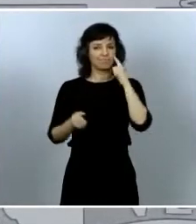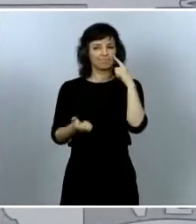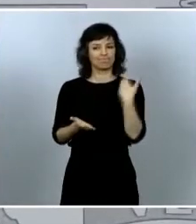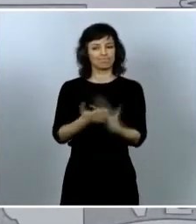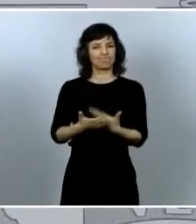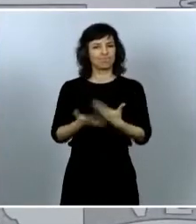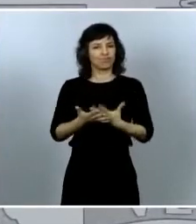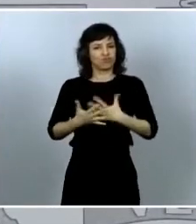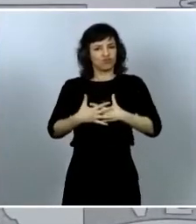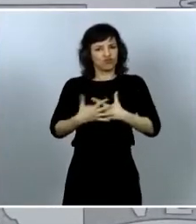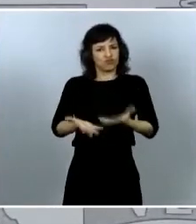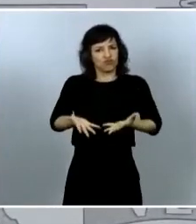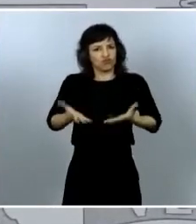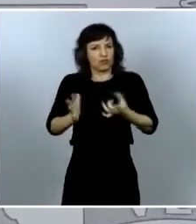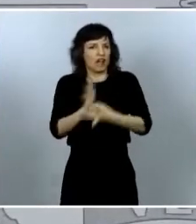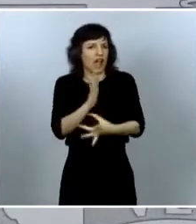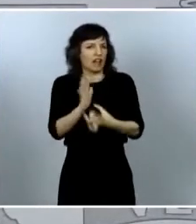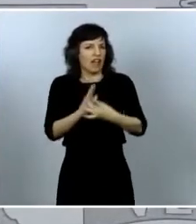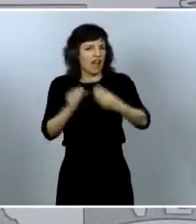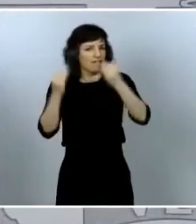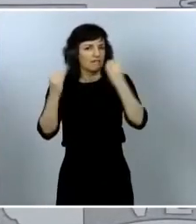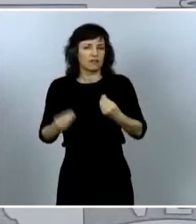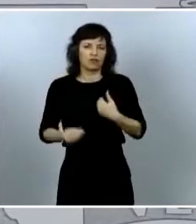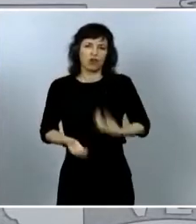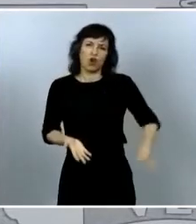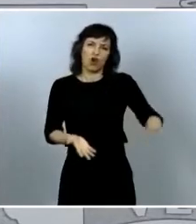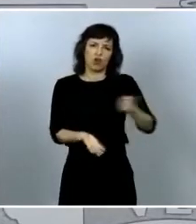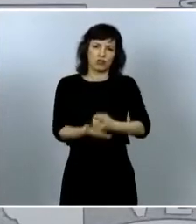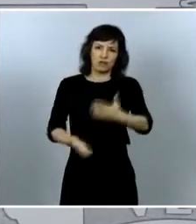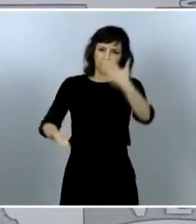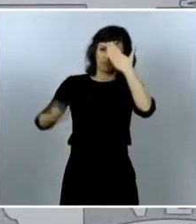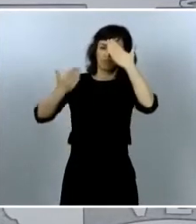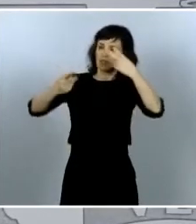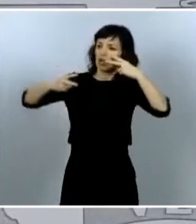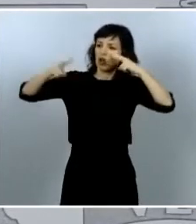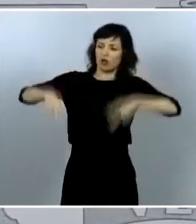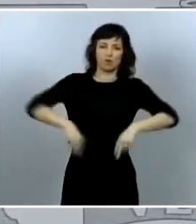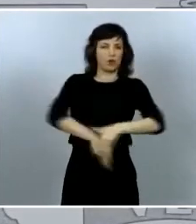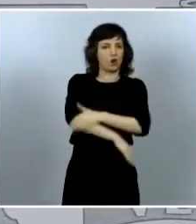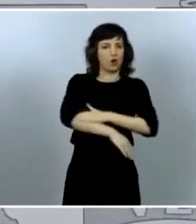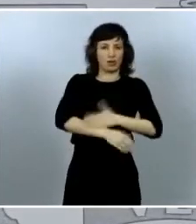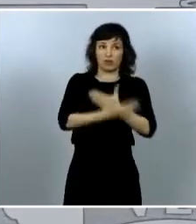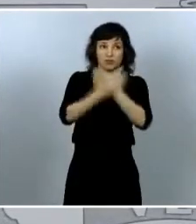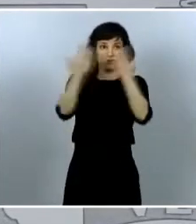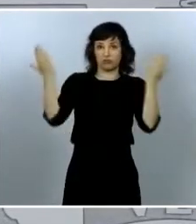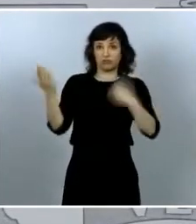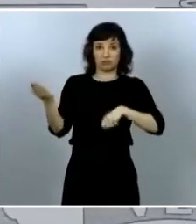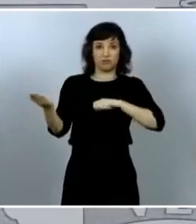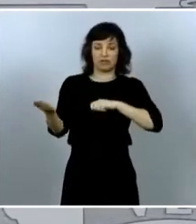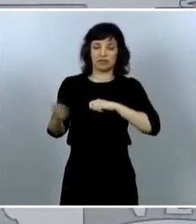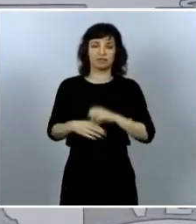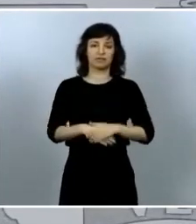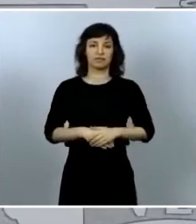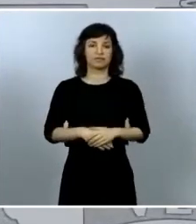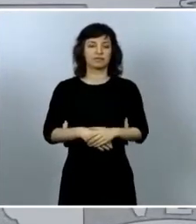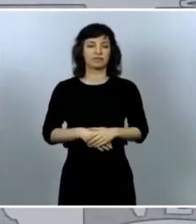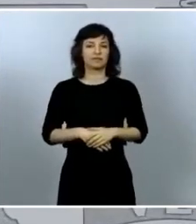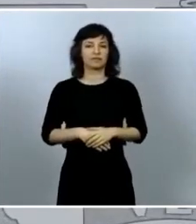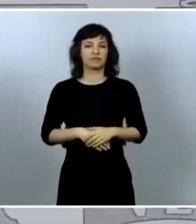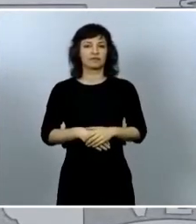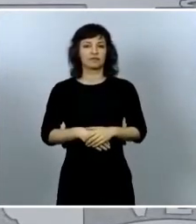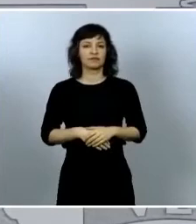rendir homenaje y reconocimiento por parte del gobierno y el conjunto de la sociedad española hemos constatado la capacidad de respuesta